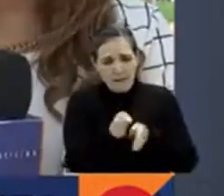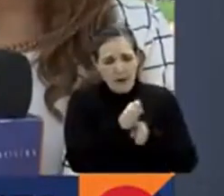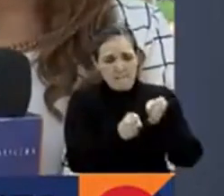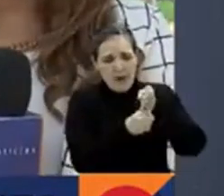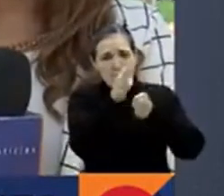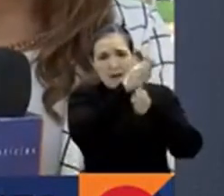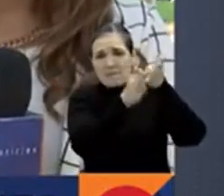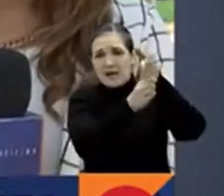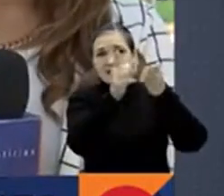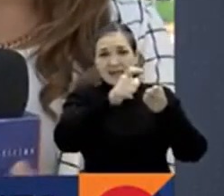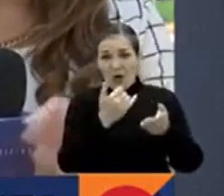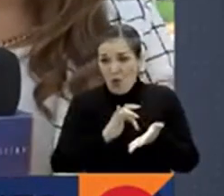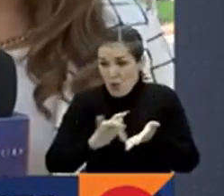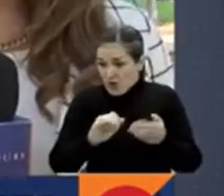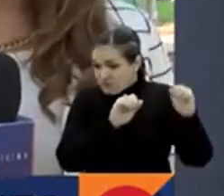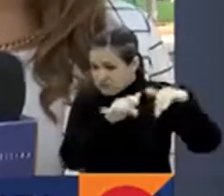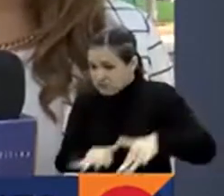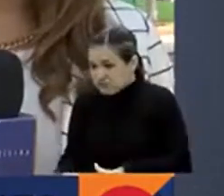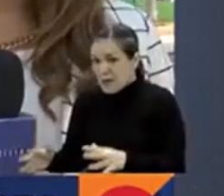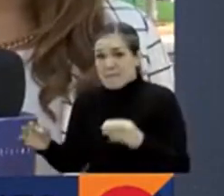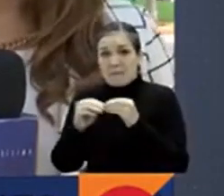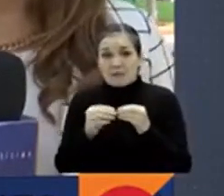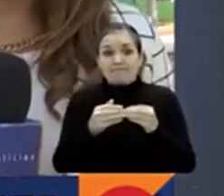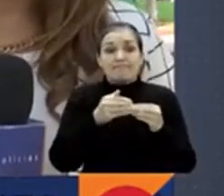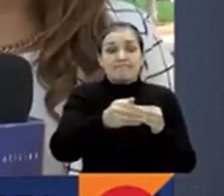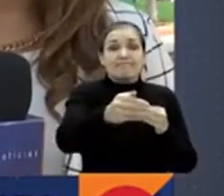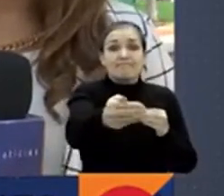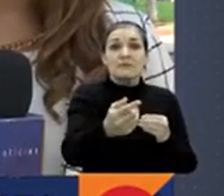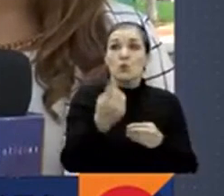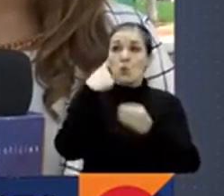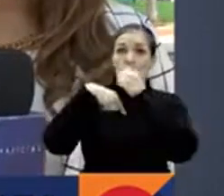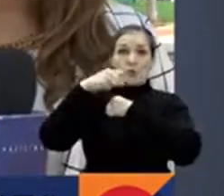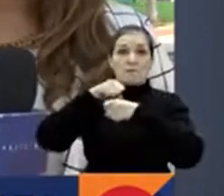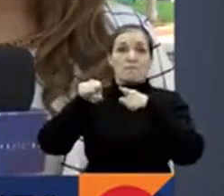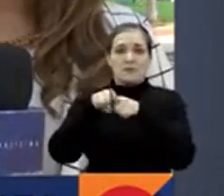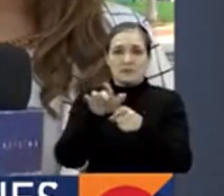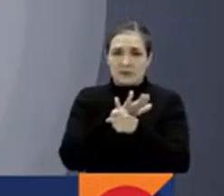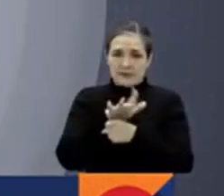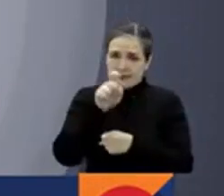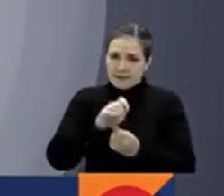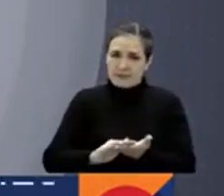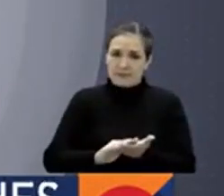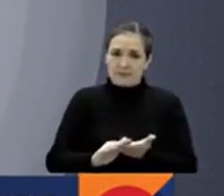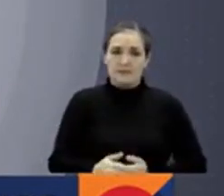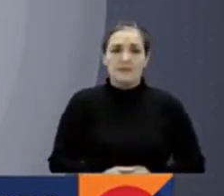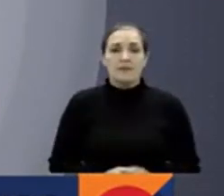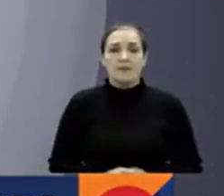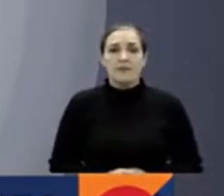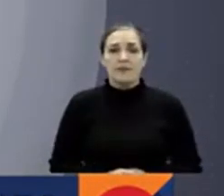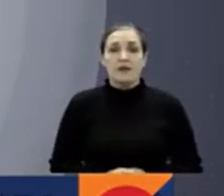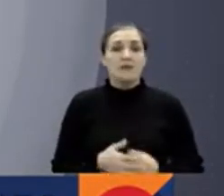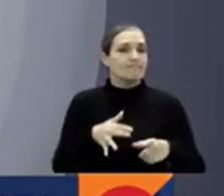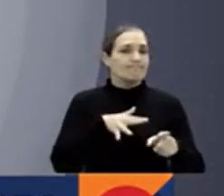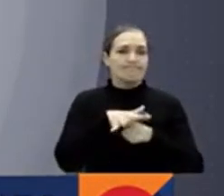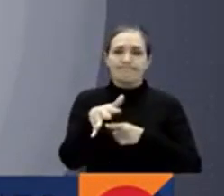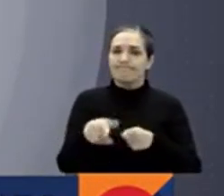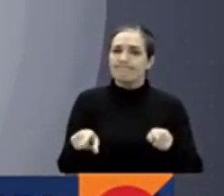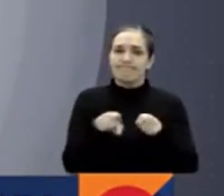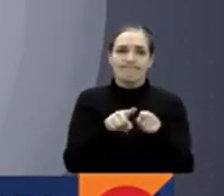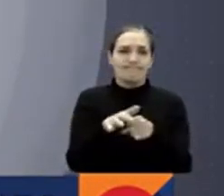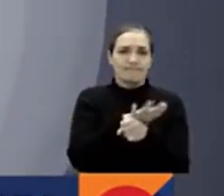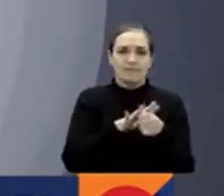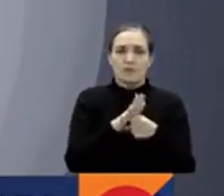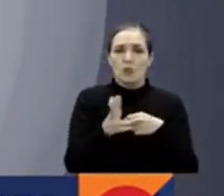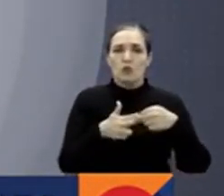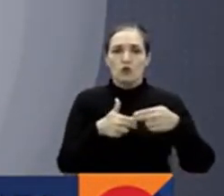emergencia que ya se está presentando y como las que también ya se presentaron el año anterior. Continúan las afectaciones por las lluvias en